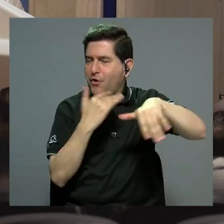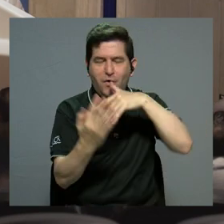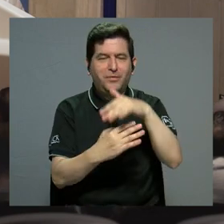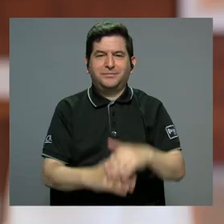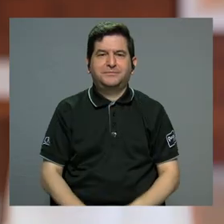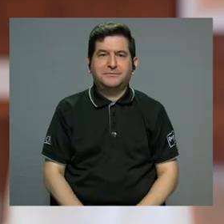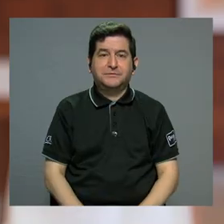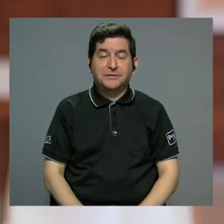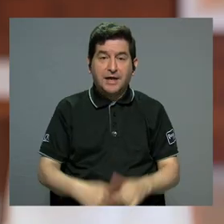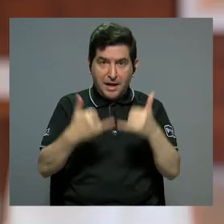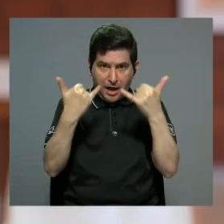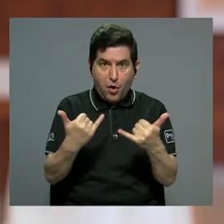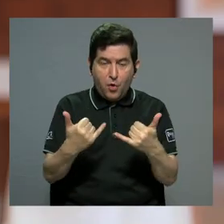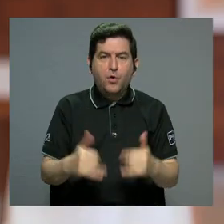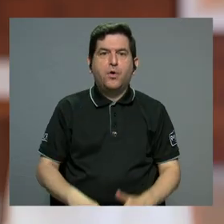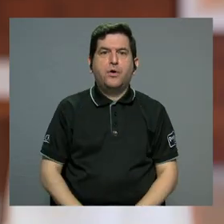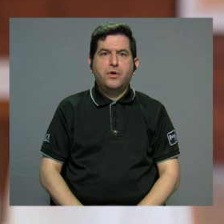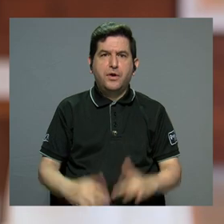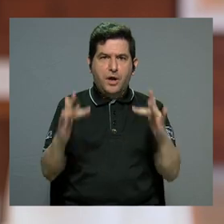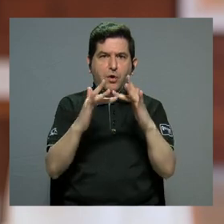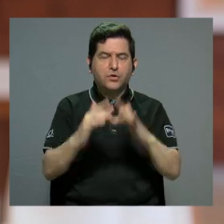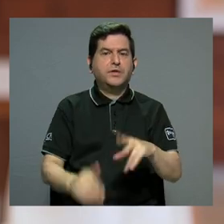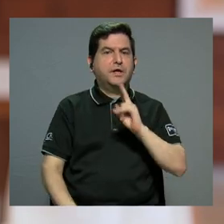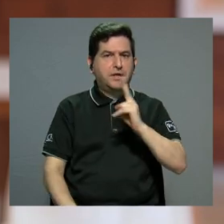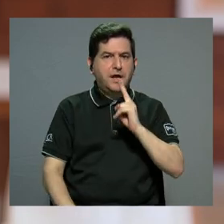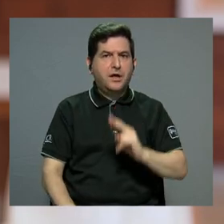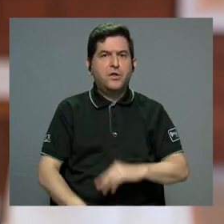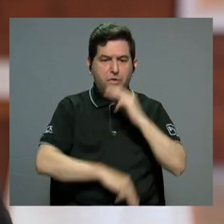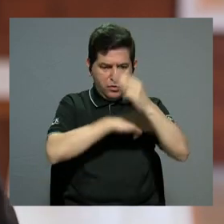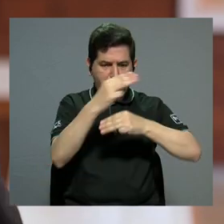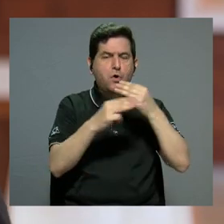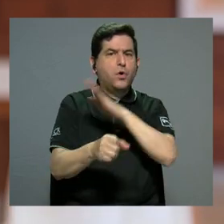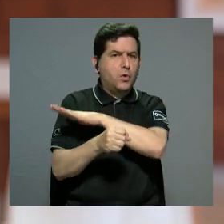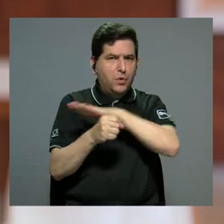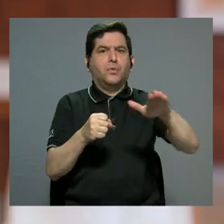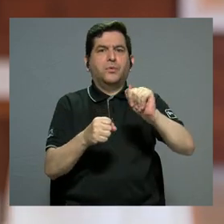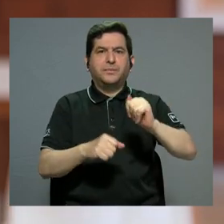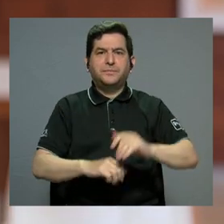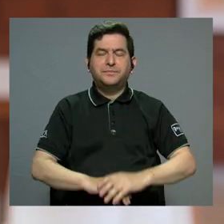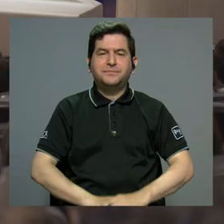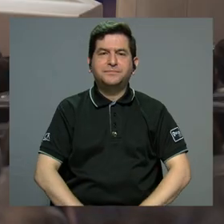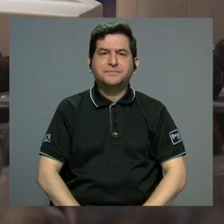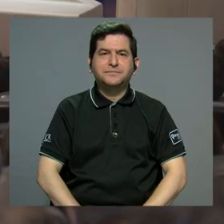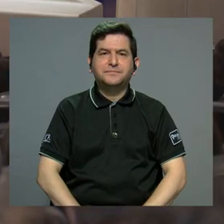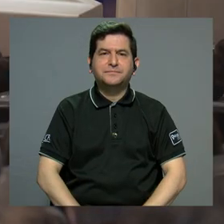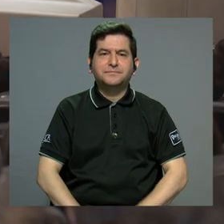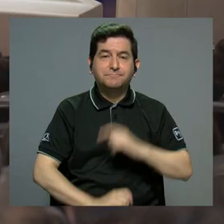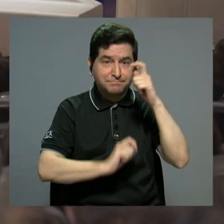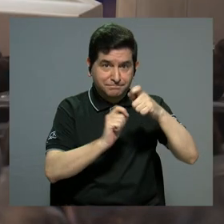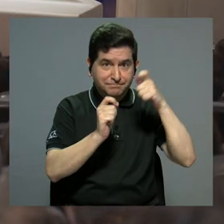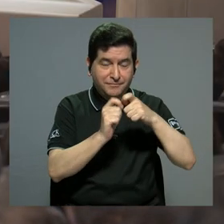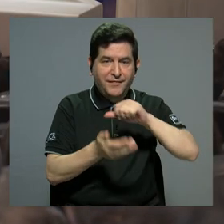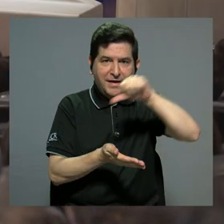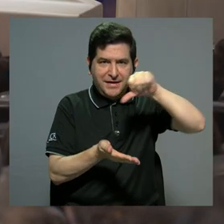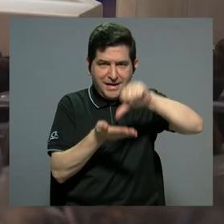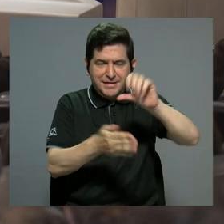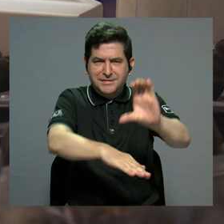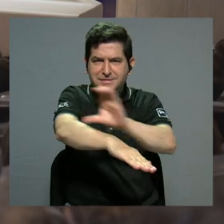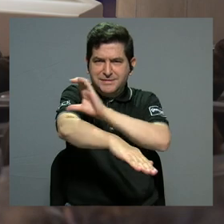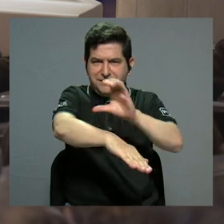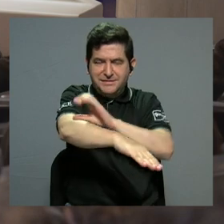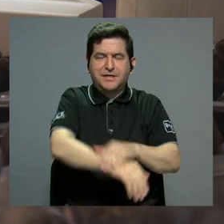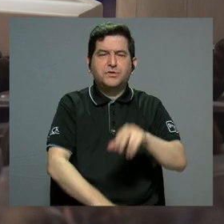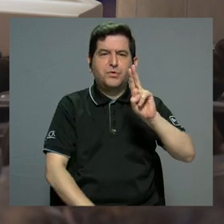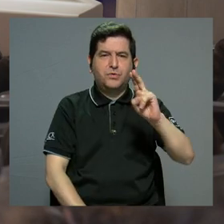interactivo. Usted está conectado realmente, literalmente, con el mundo entero. Precisamente, el Centro de